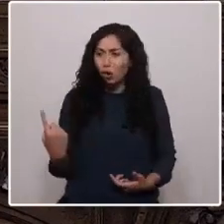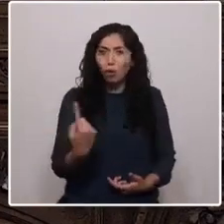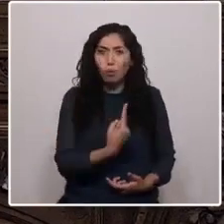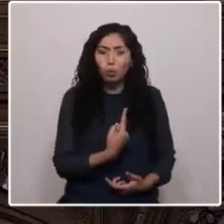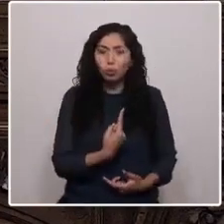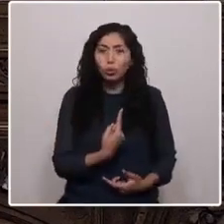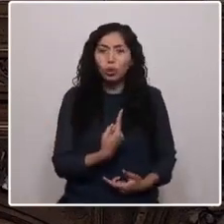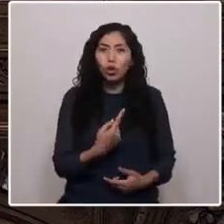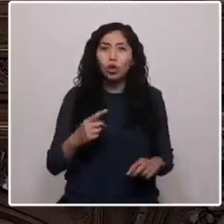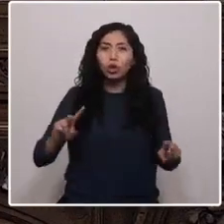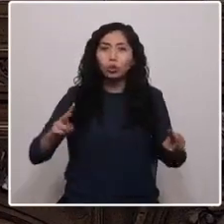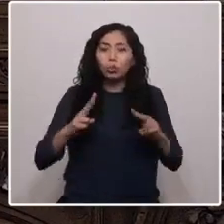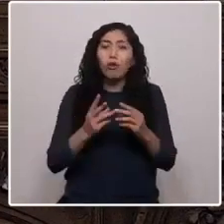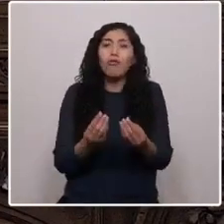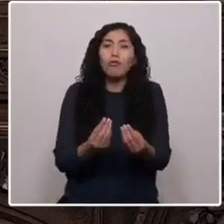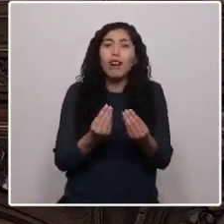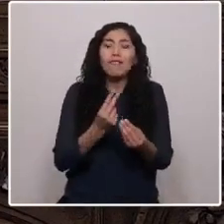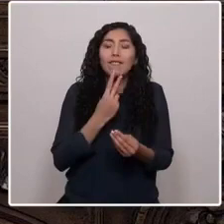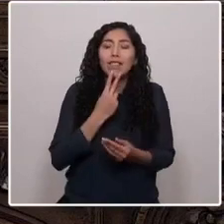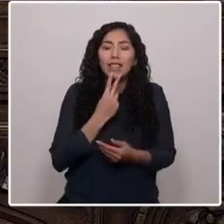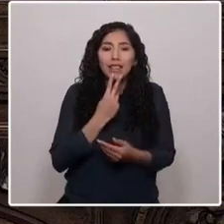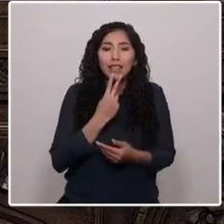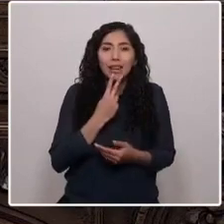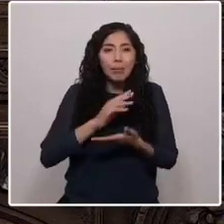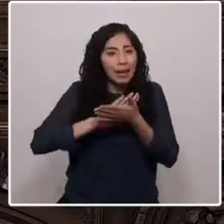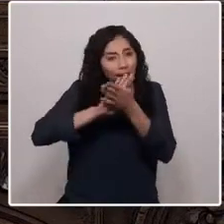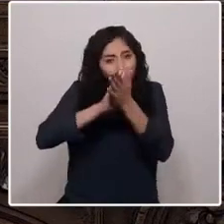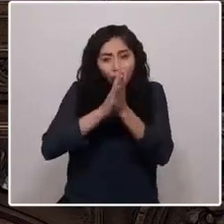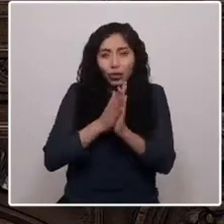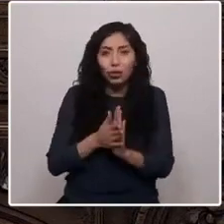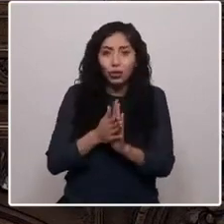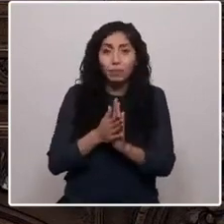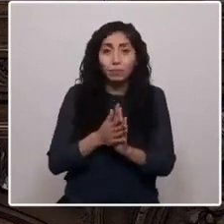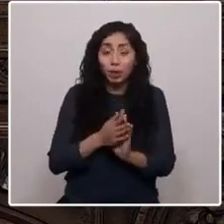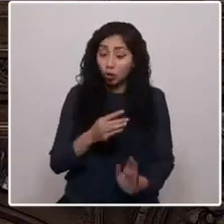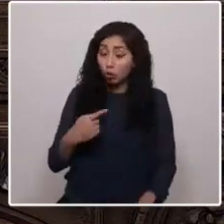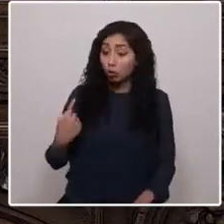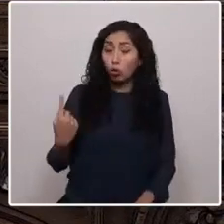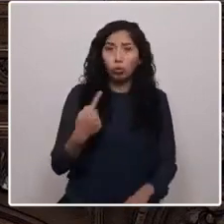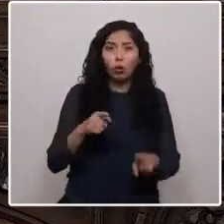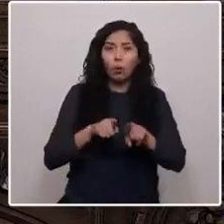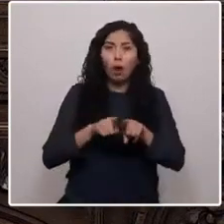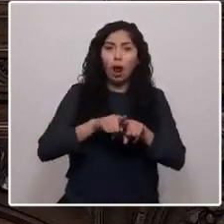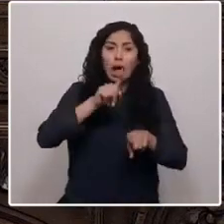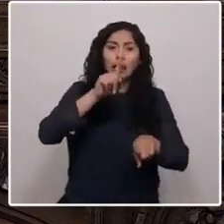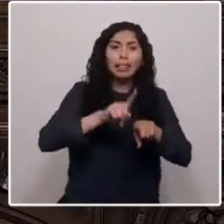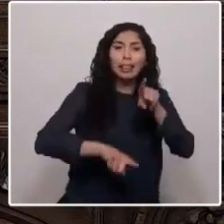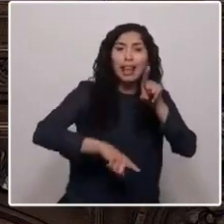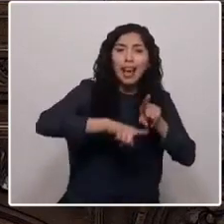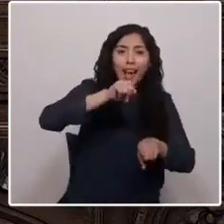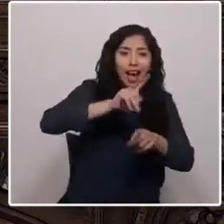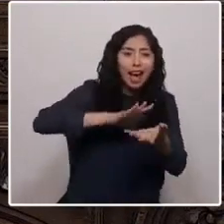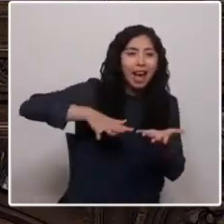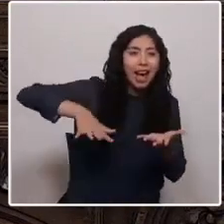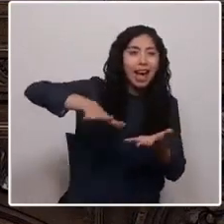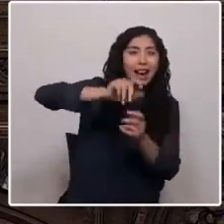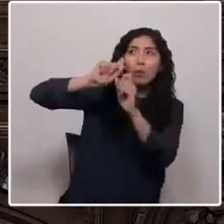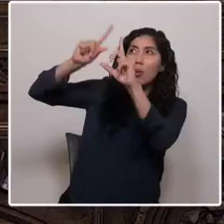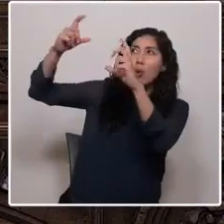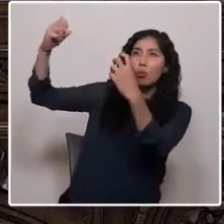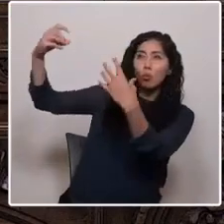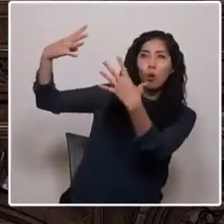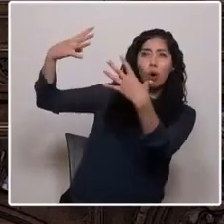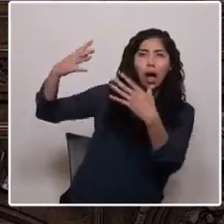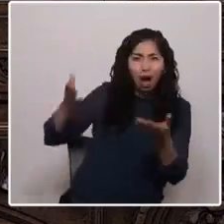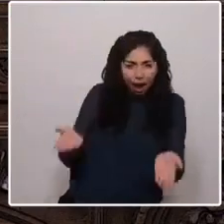vivir para todos y todas. Seremos tierra amanecida que brilla, arriba las y los